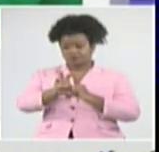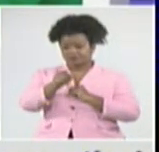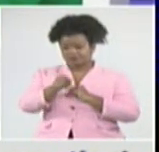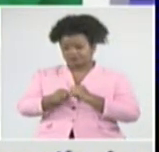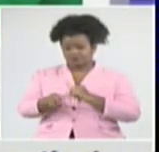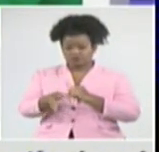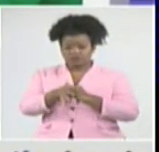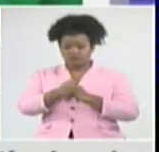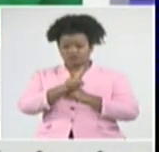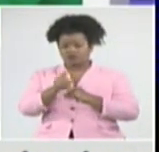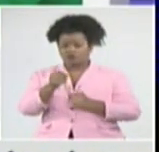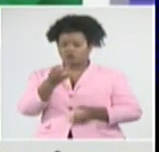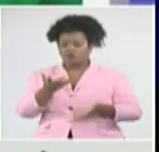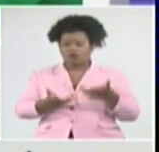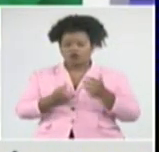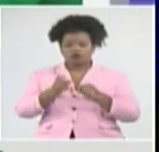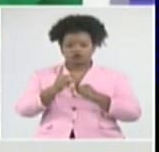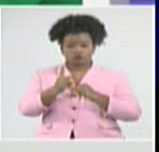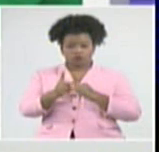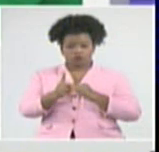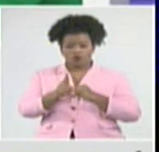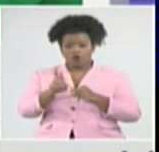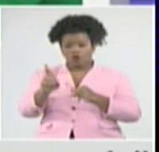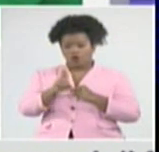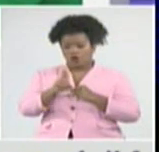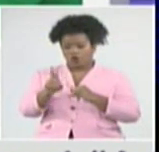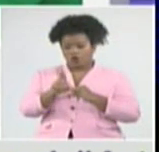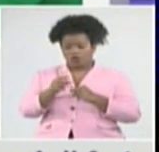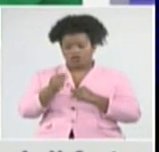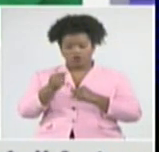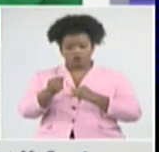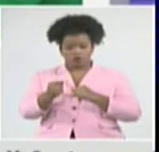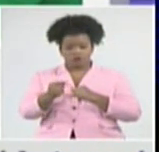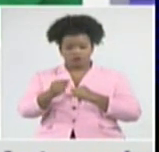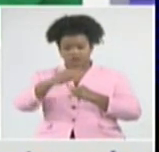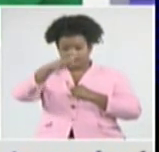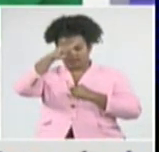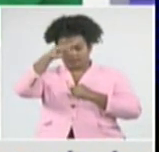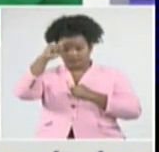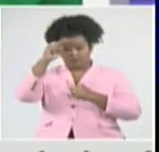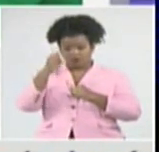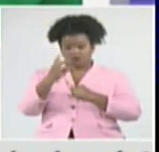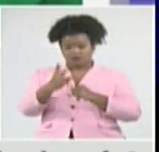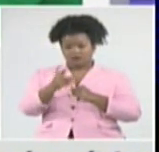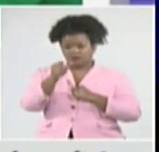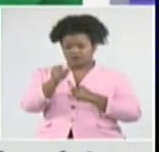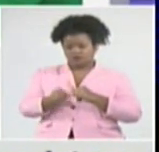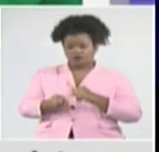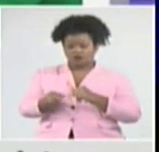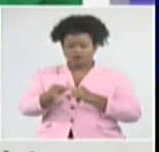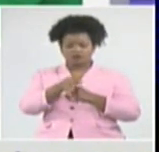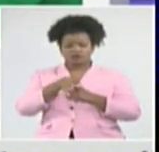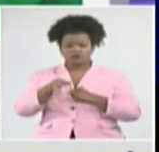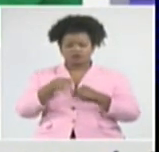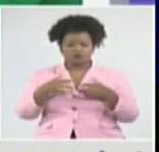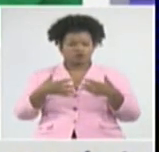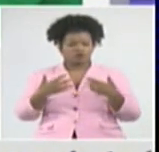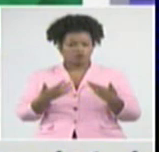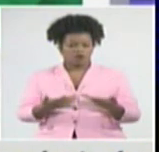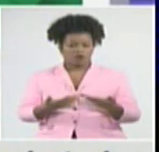Cienfuegos, dos. Y de Rodas, uno. En Santiespíritu, las tres personas que fallecen. Del municipio